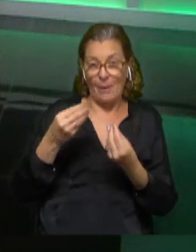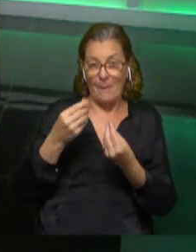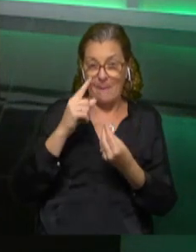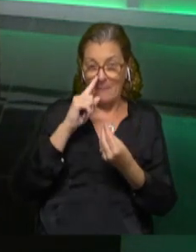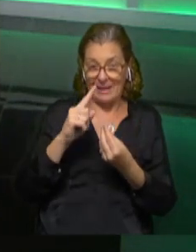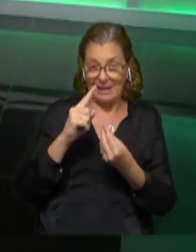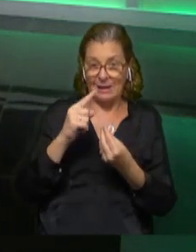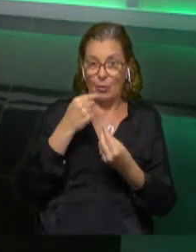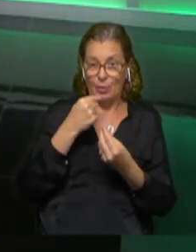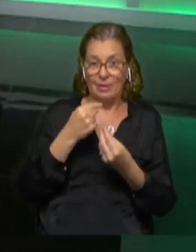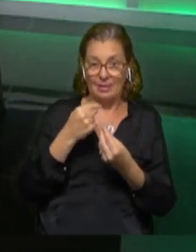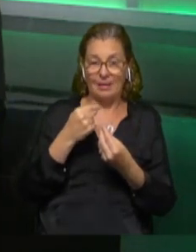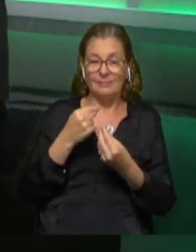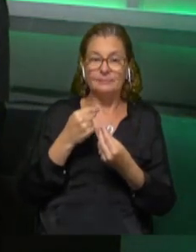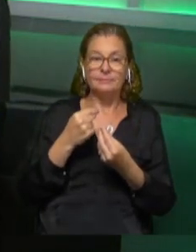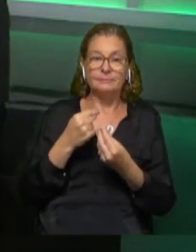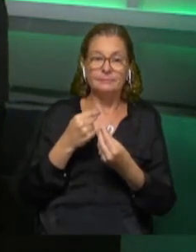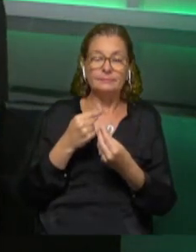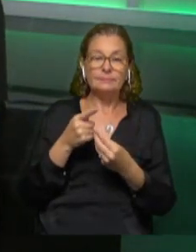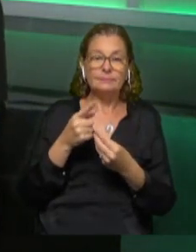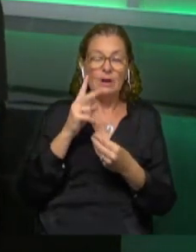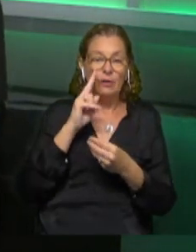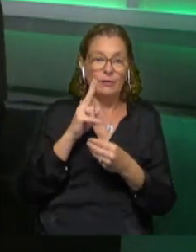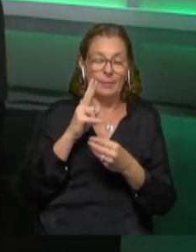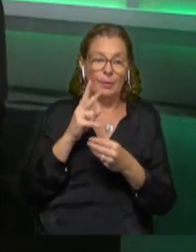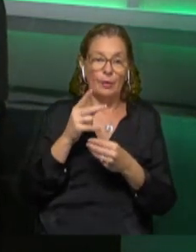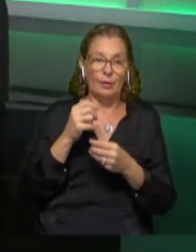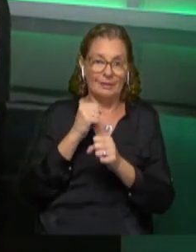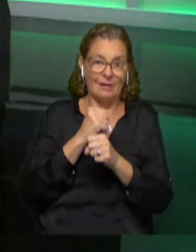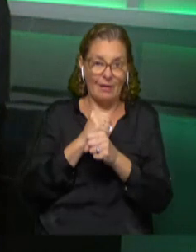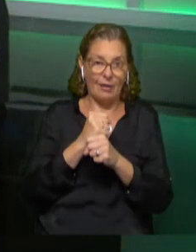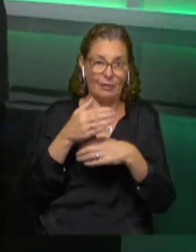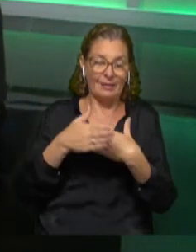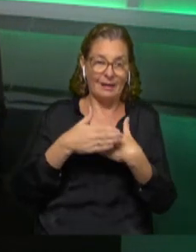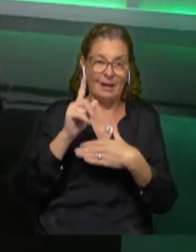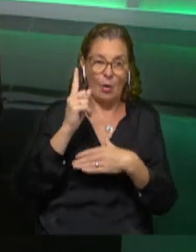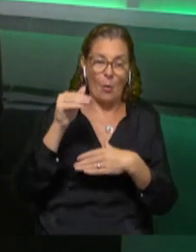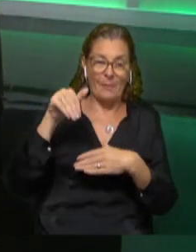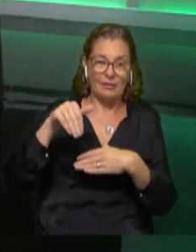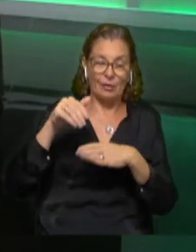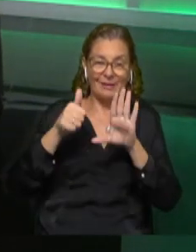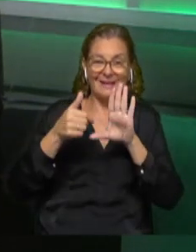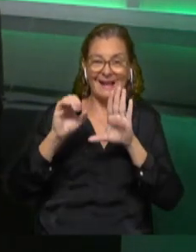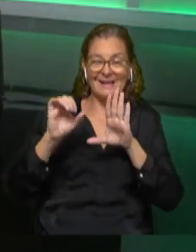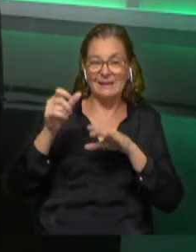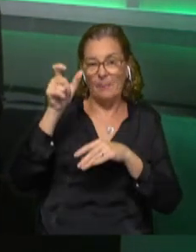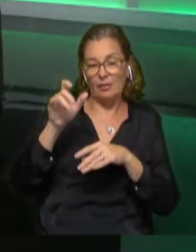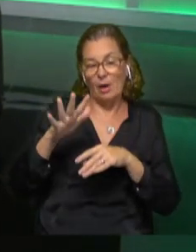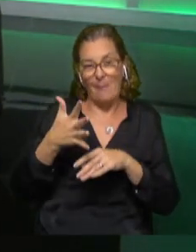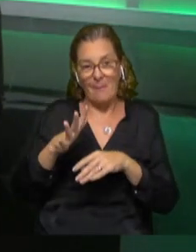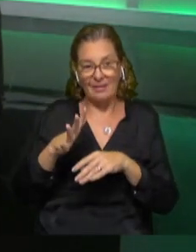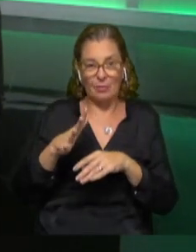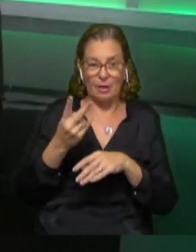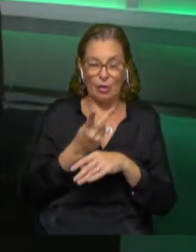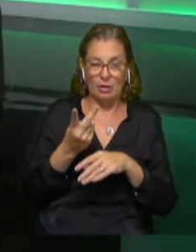Estos miles. Exacto. Están en miles. O sea que lo que tenemos es la estructura de ocupados, que es cerca de 1.600.000 personas, más o menos, parecidos